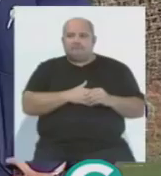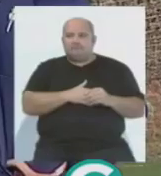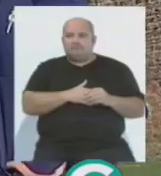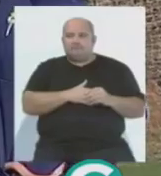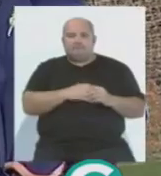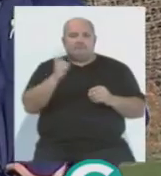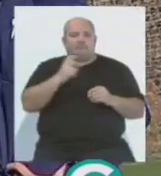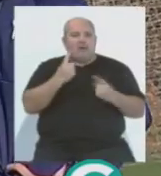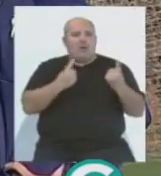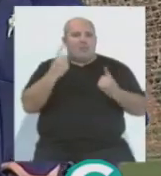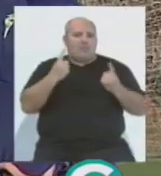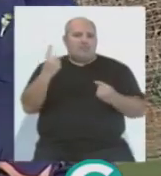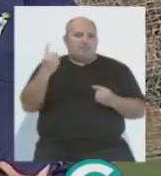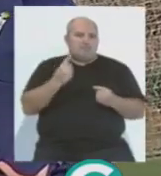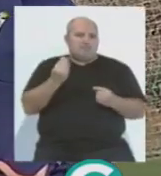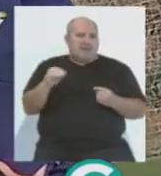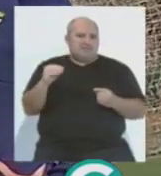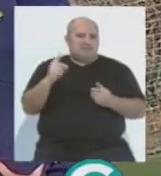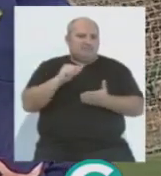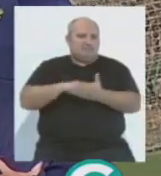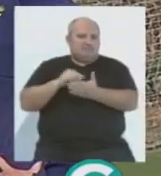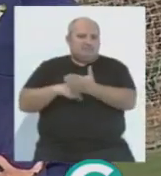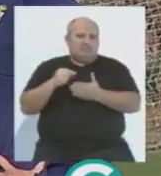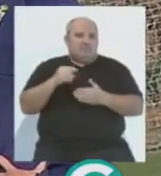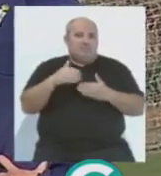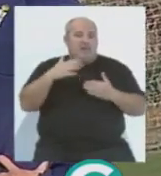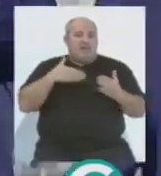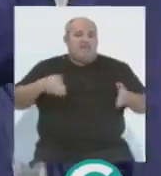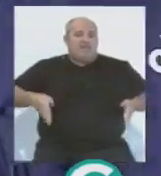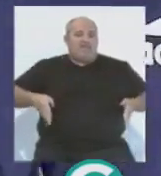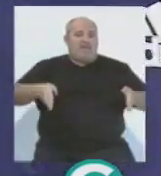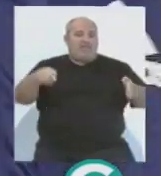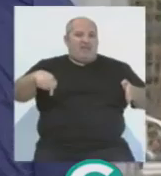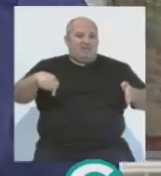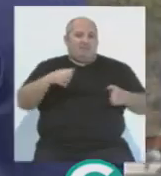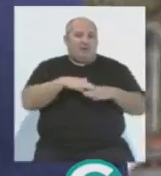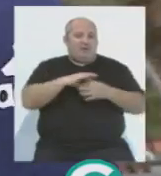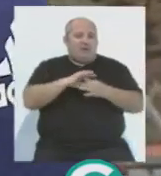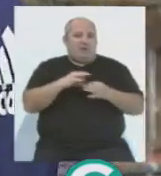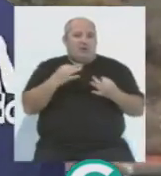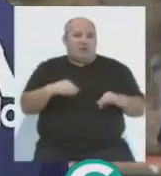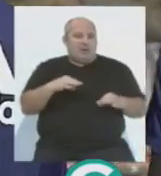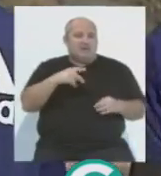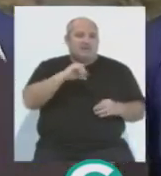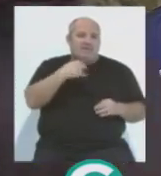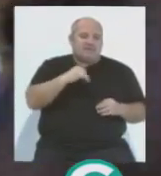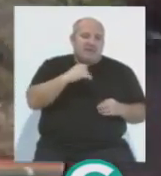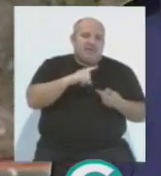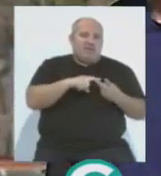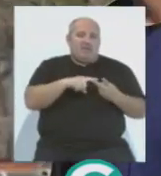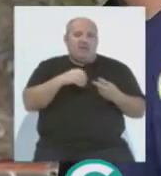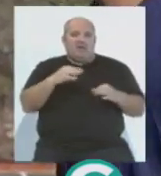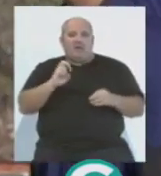que lleguen algunos refuerzos para, sobre todo, las bandas. Porque ha entrenado con normalidad Salvi Sánchez, ha entrenado con